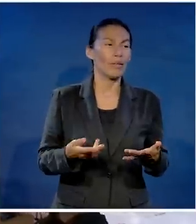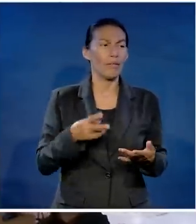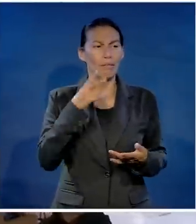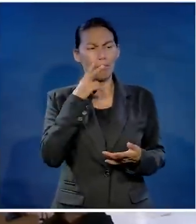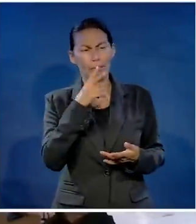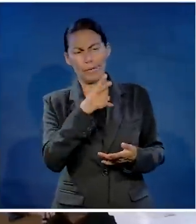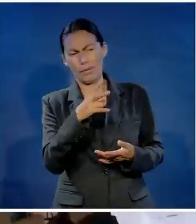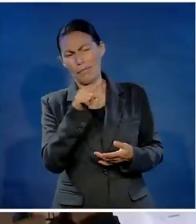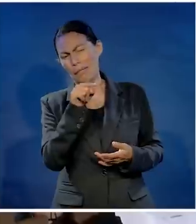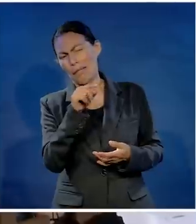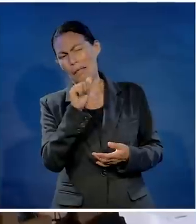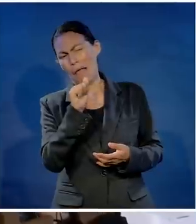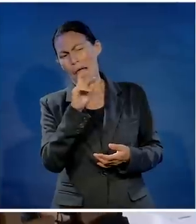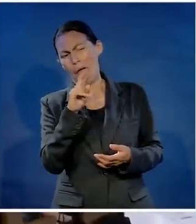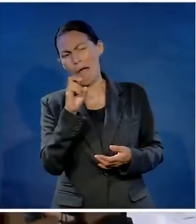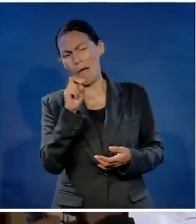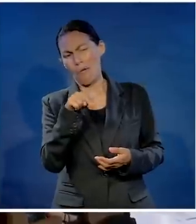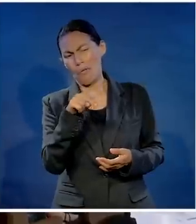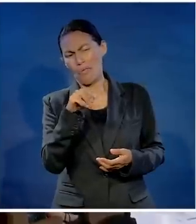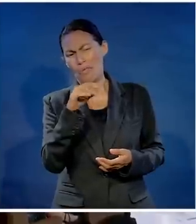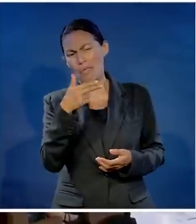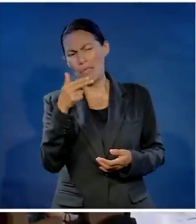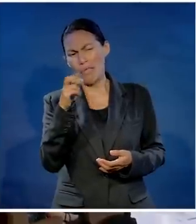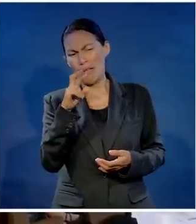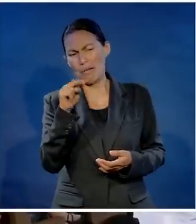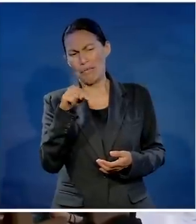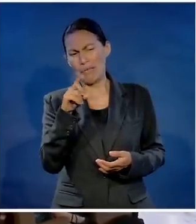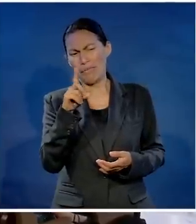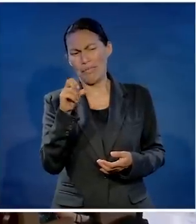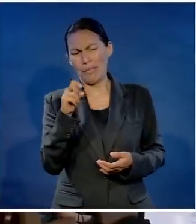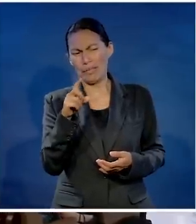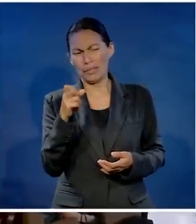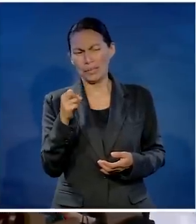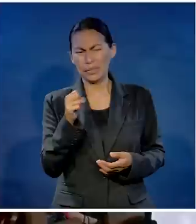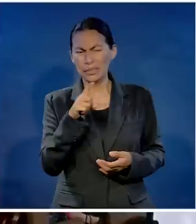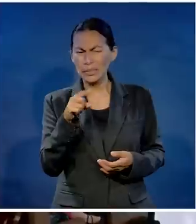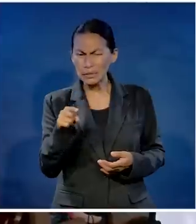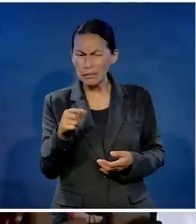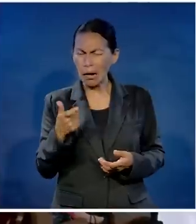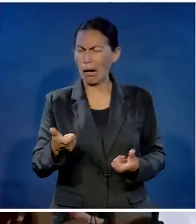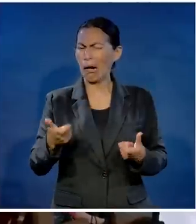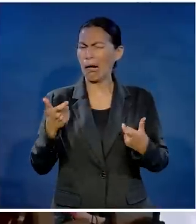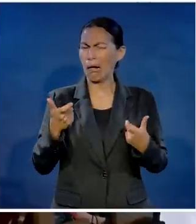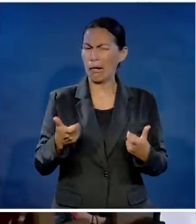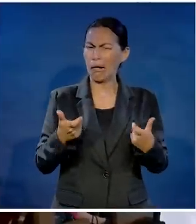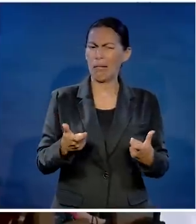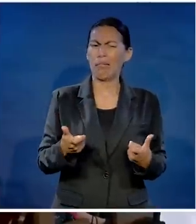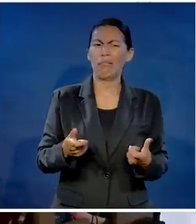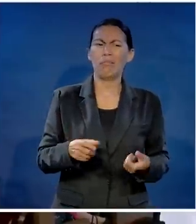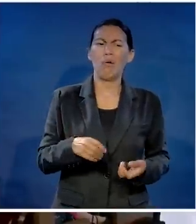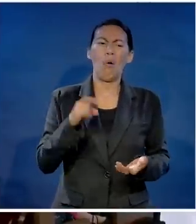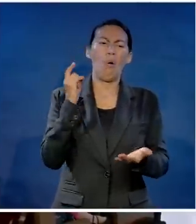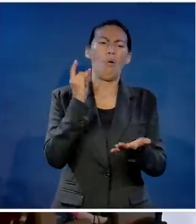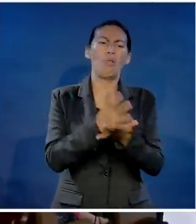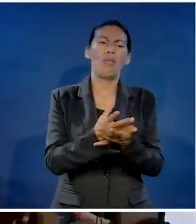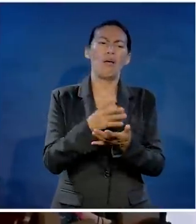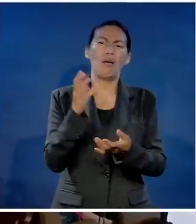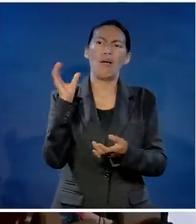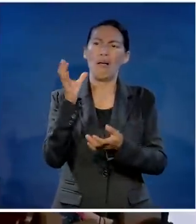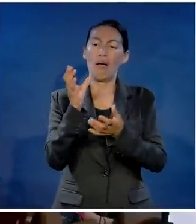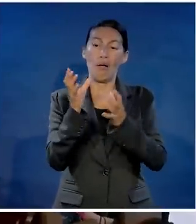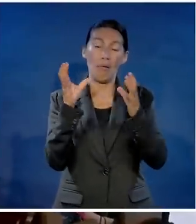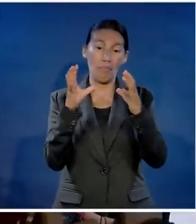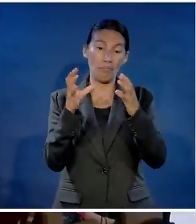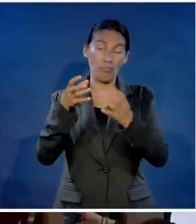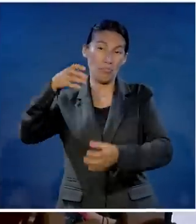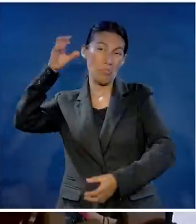Cualquier persona podría decir que Aaron Hernández tenía la vida resuelta. Ganaba un dineral por aventar una pelota. Literalmente, esto es para